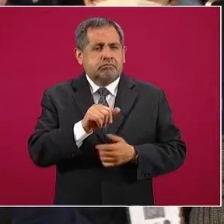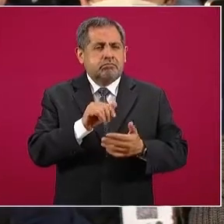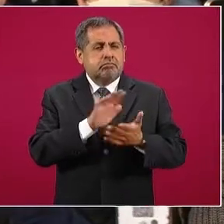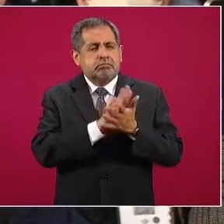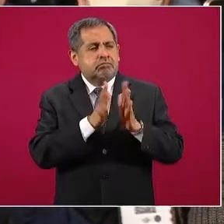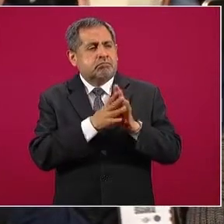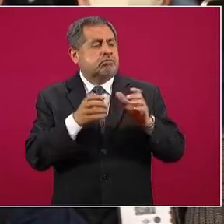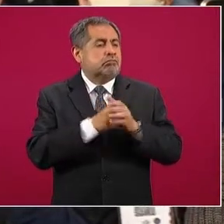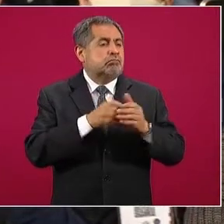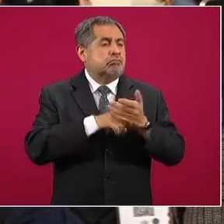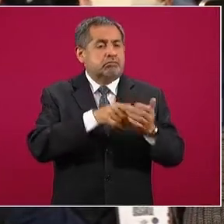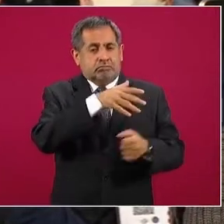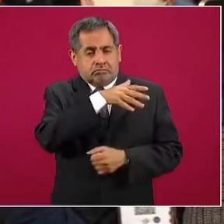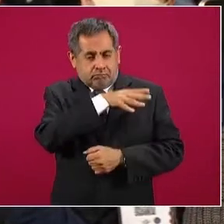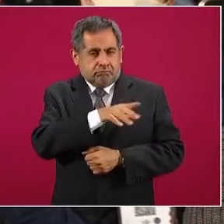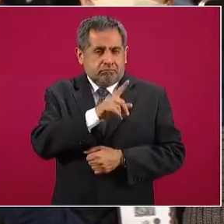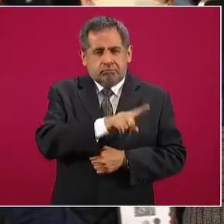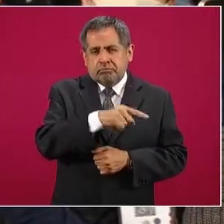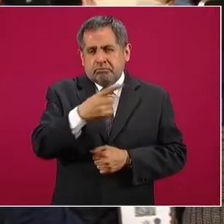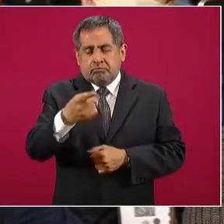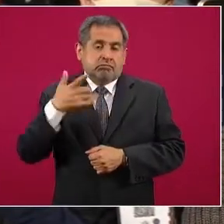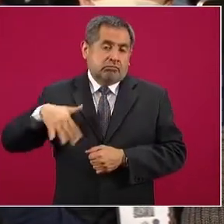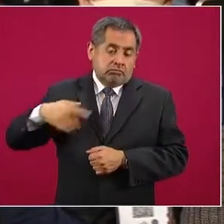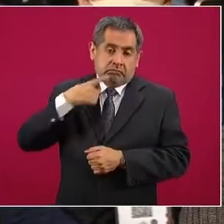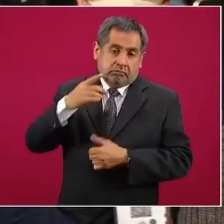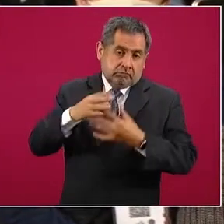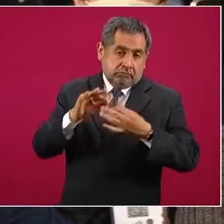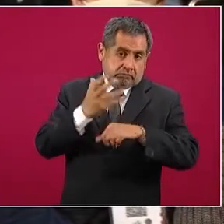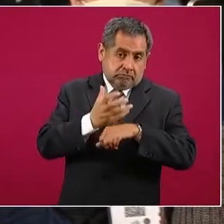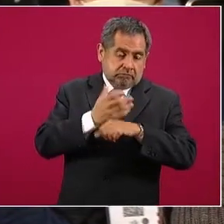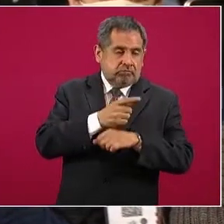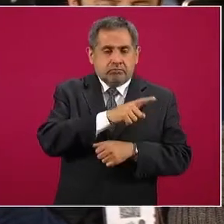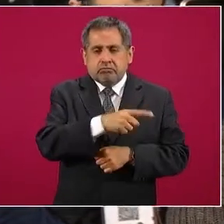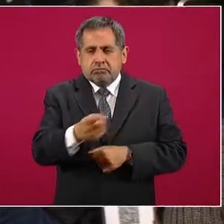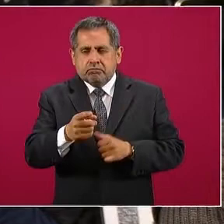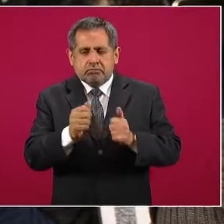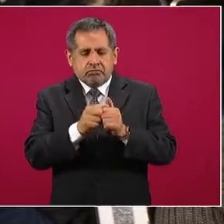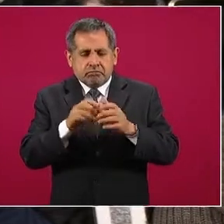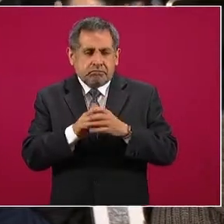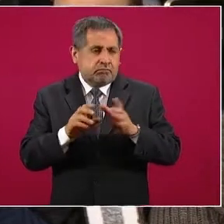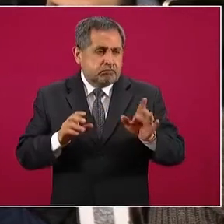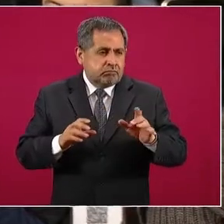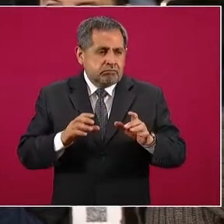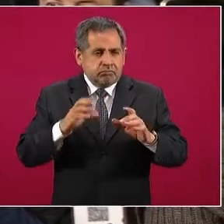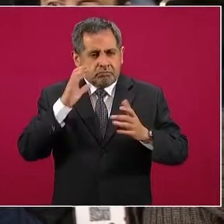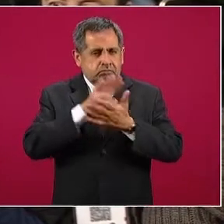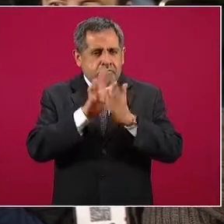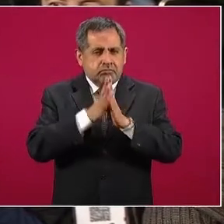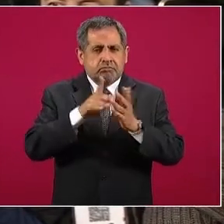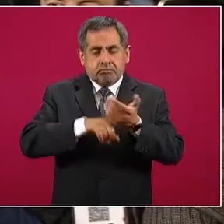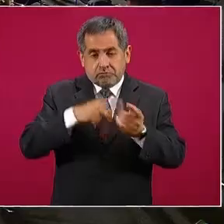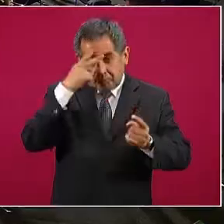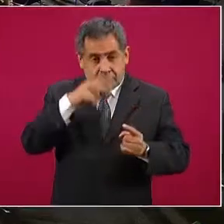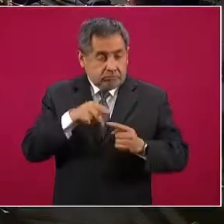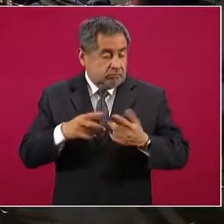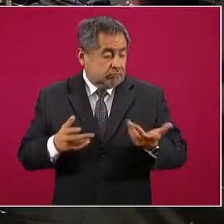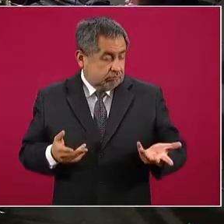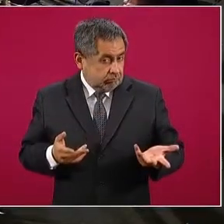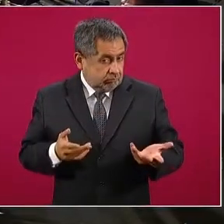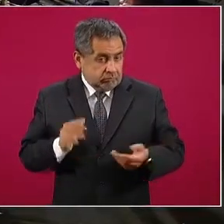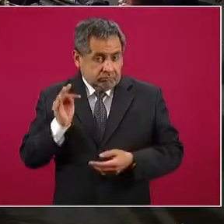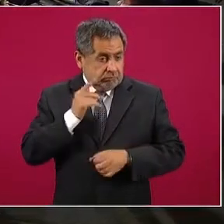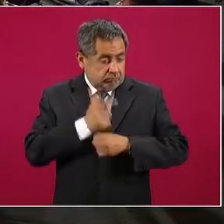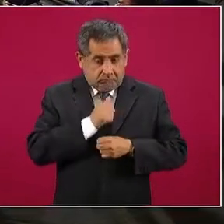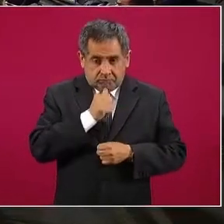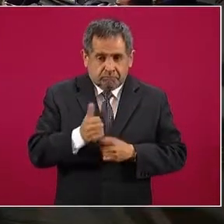delictuosa entre el general y, bueno, de acuerdo con lo que acusa Estados Unidos y el crimen en México. Y si no fue